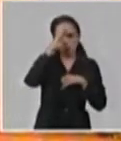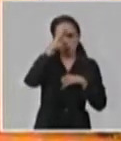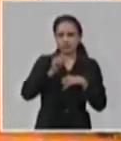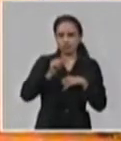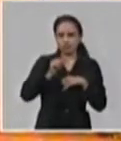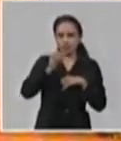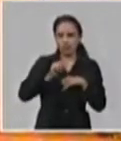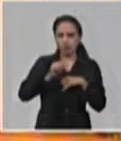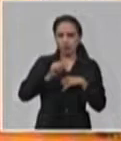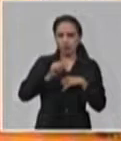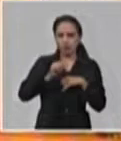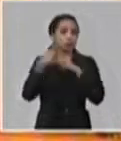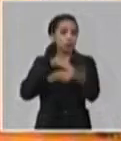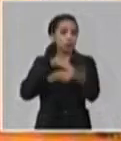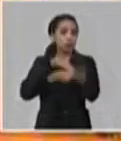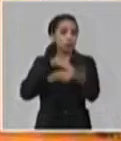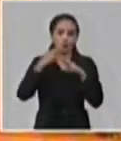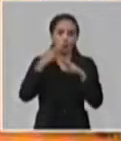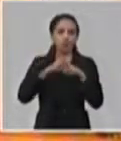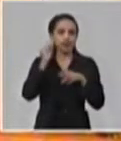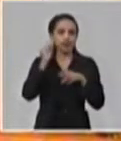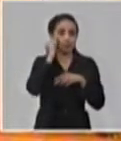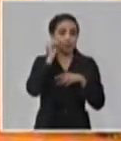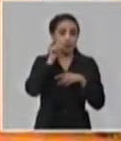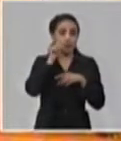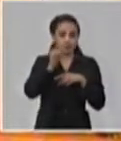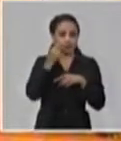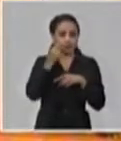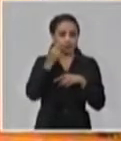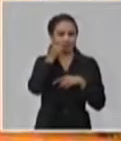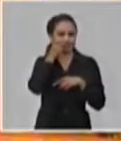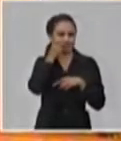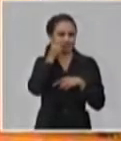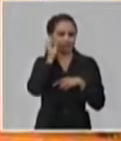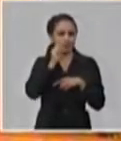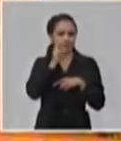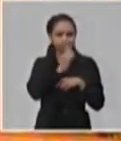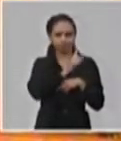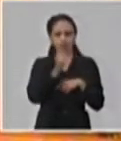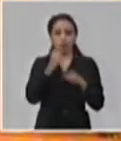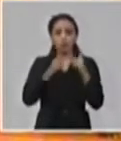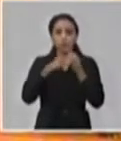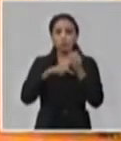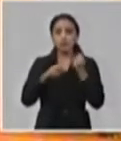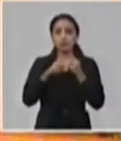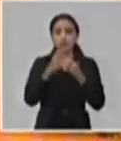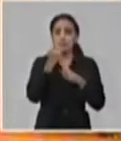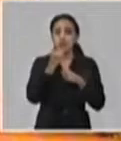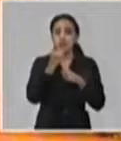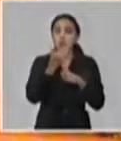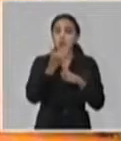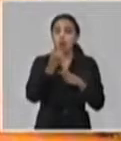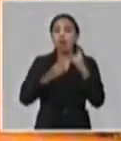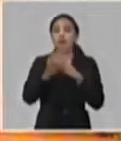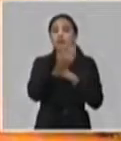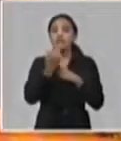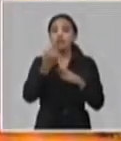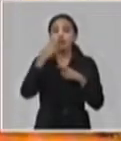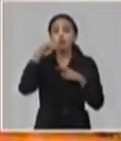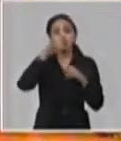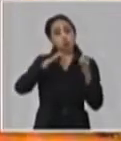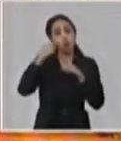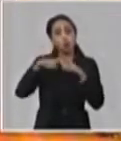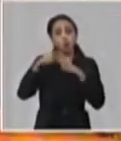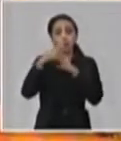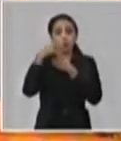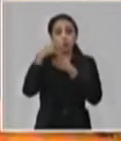una mirada diferenciada. Una vez que llegué, en alguna de las provincias me decían, bueno, pero a lo mejor viene por un lugar diferente y no viene